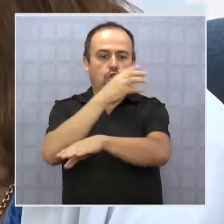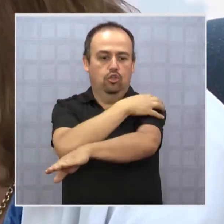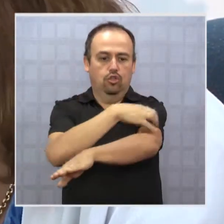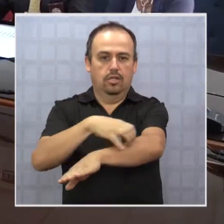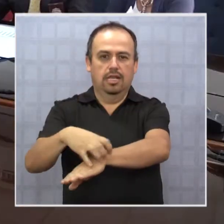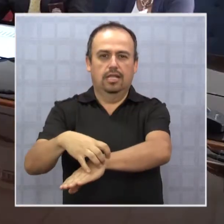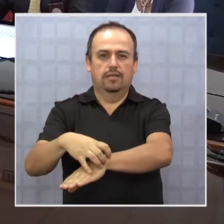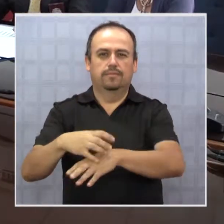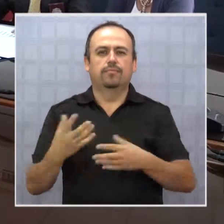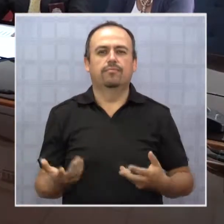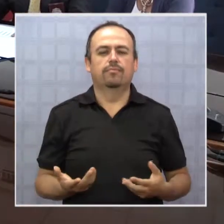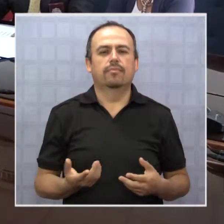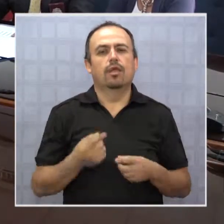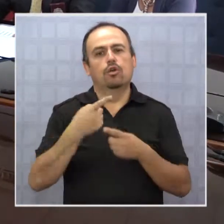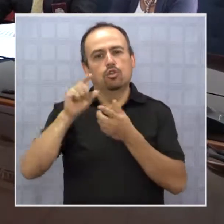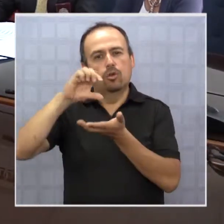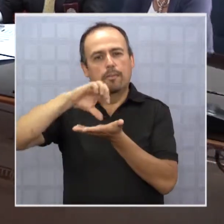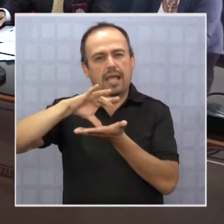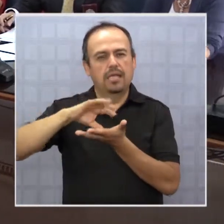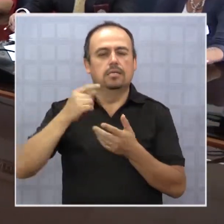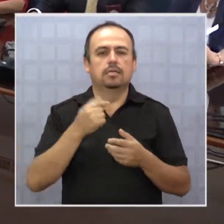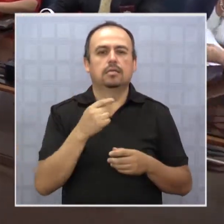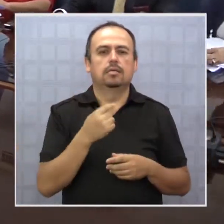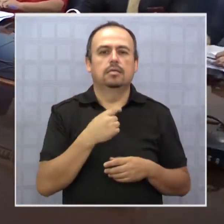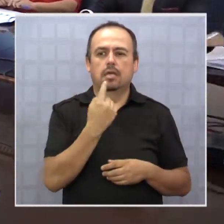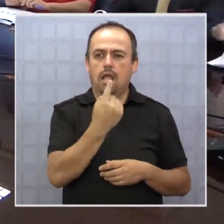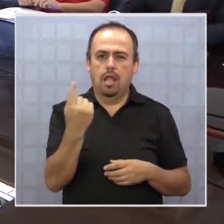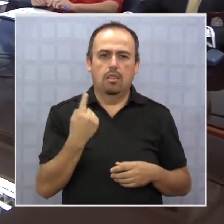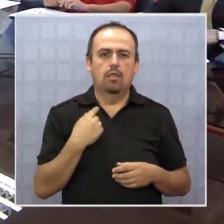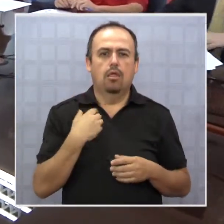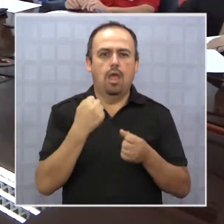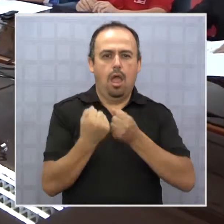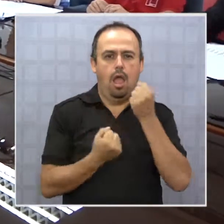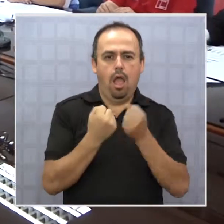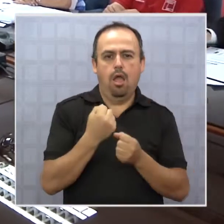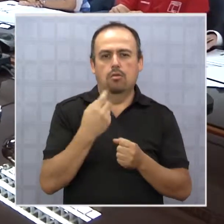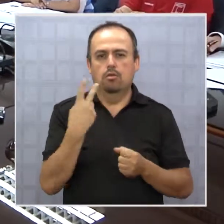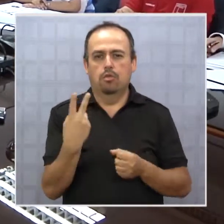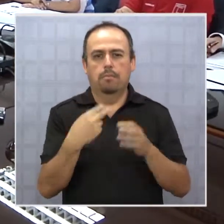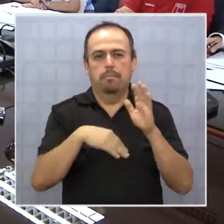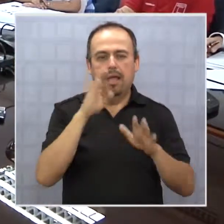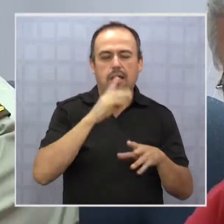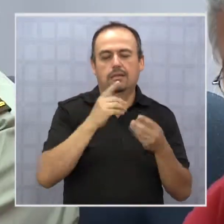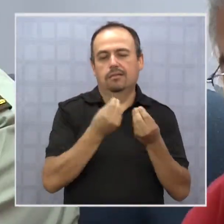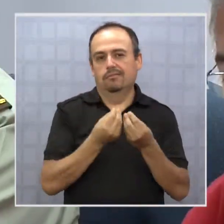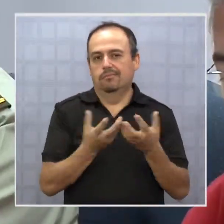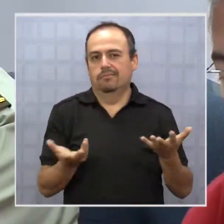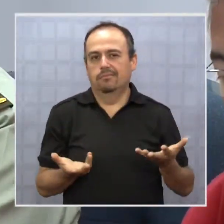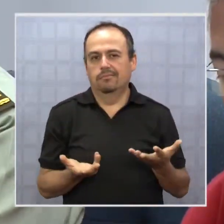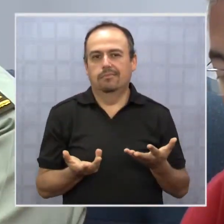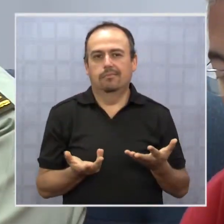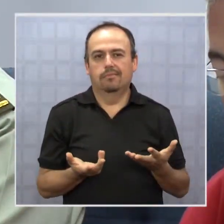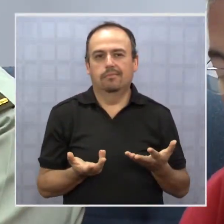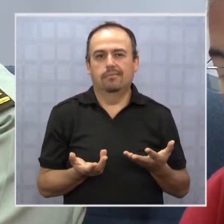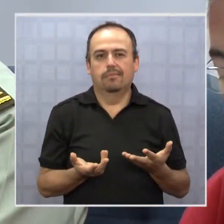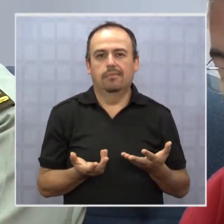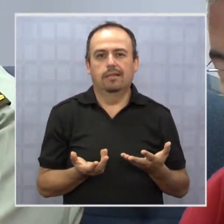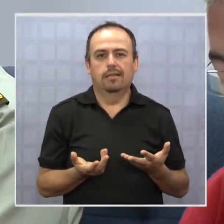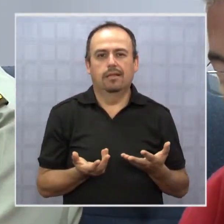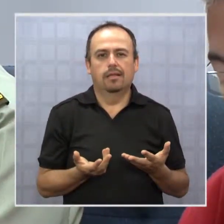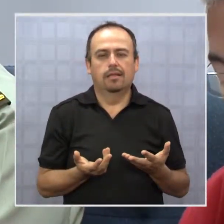del país. Los hogares tienen más de dos vehículos por casa, la mayoría de ellos, en fin, hay una serie de